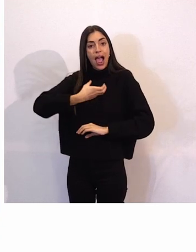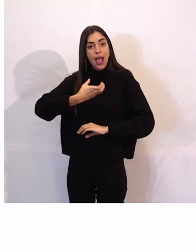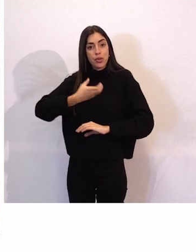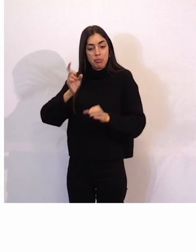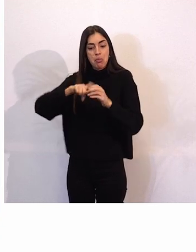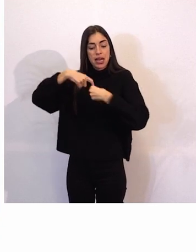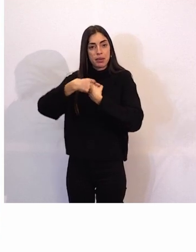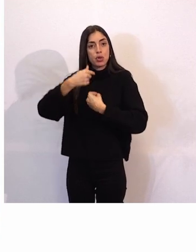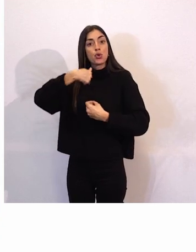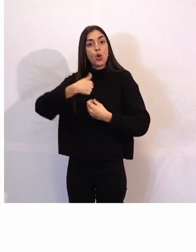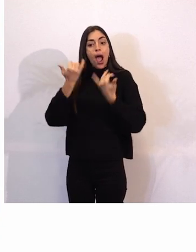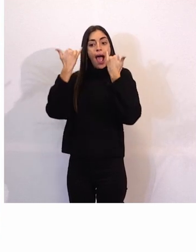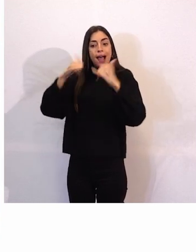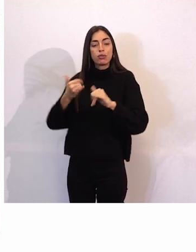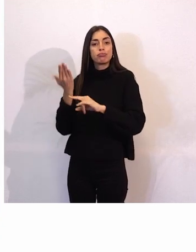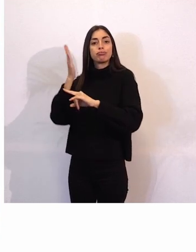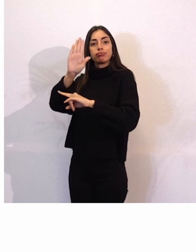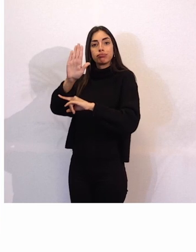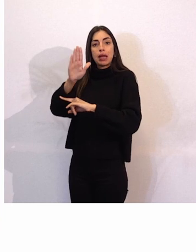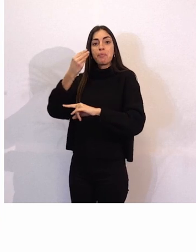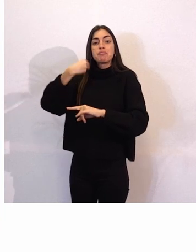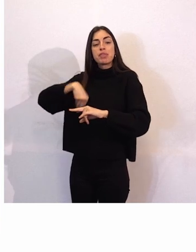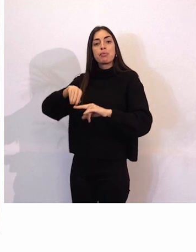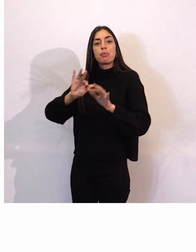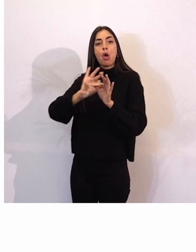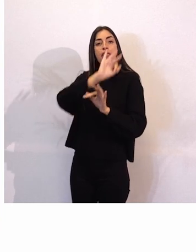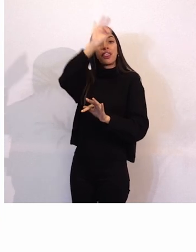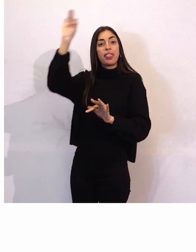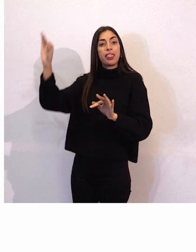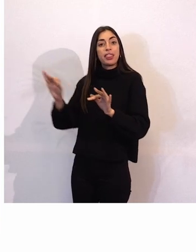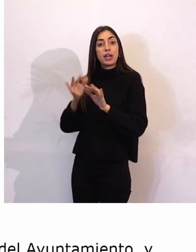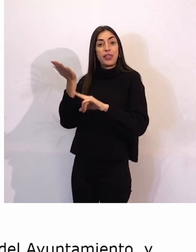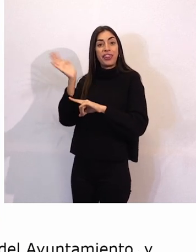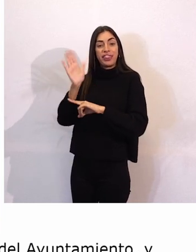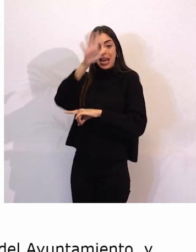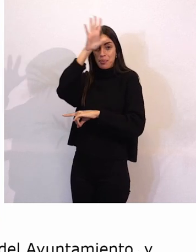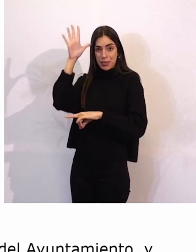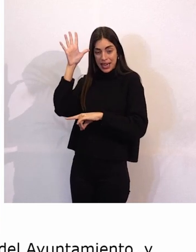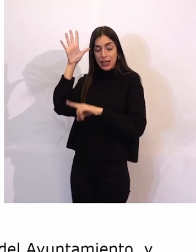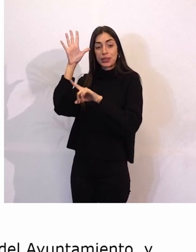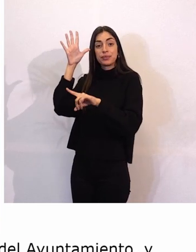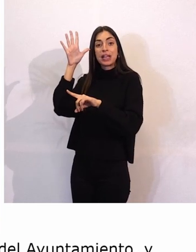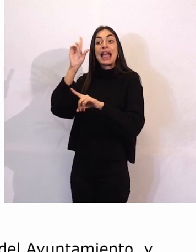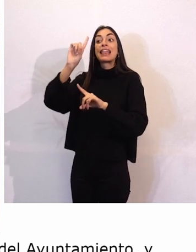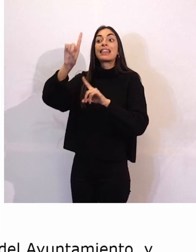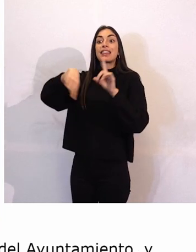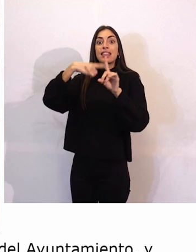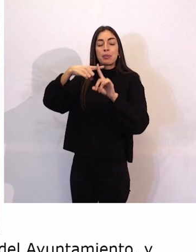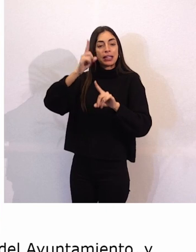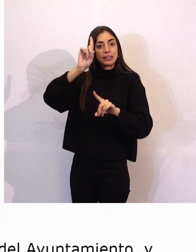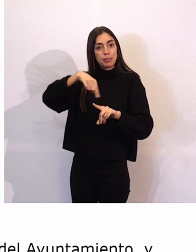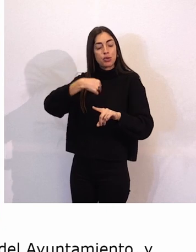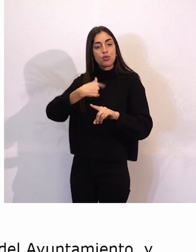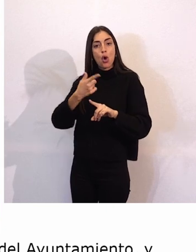actos como el ciclo de cine de verano. Además, además de dar discursos en galas